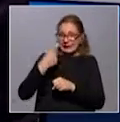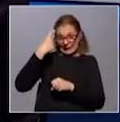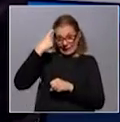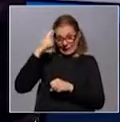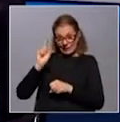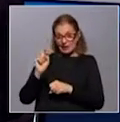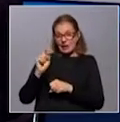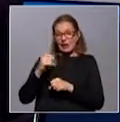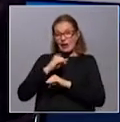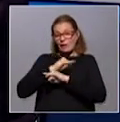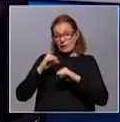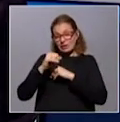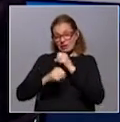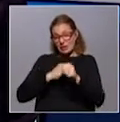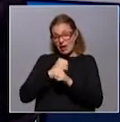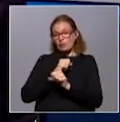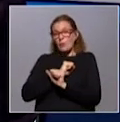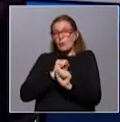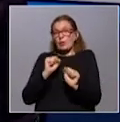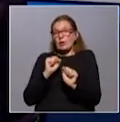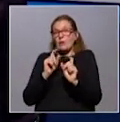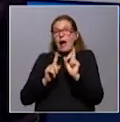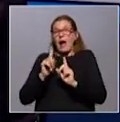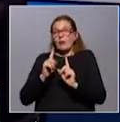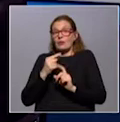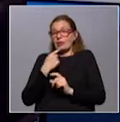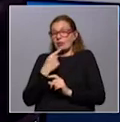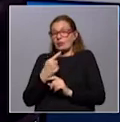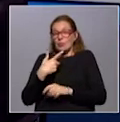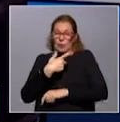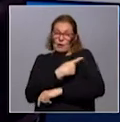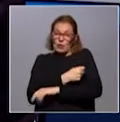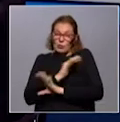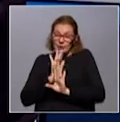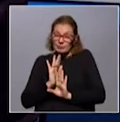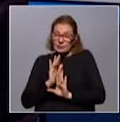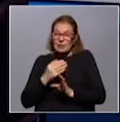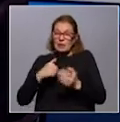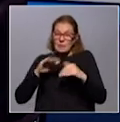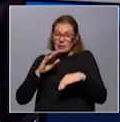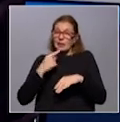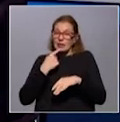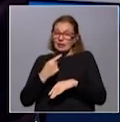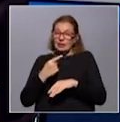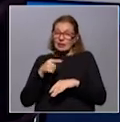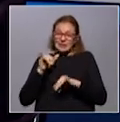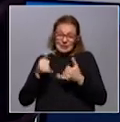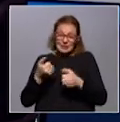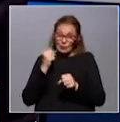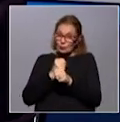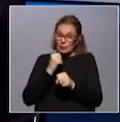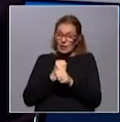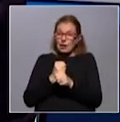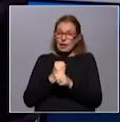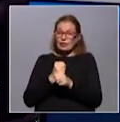es que hacia fin de año tengamos buenas nuevas sobre esto de las vacunas. Y de más está decir que ya estamos trabajando intensamente